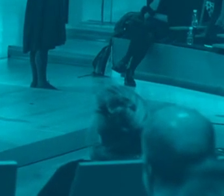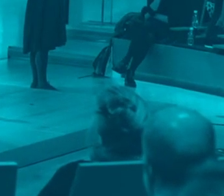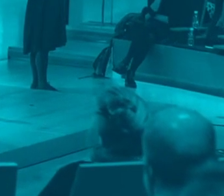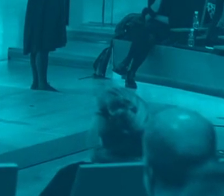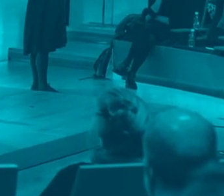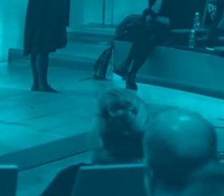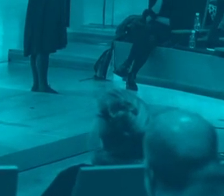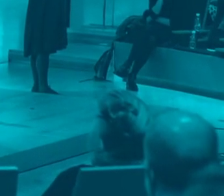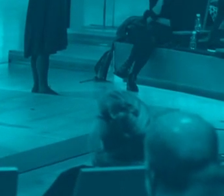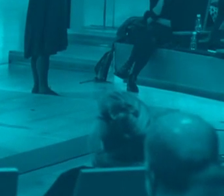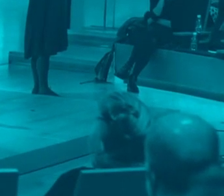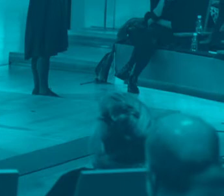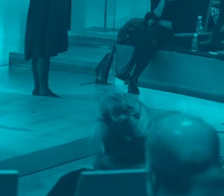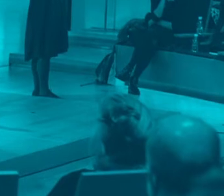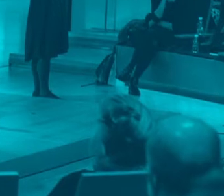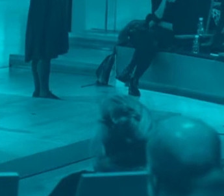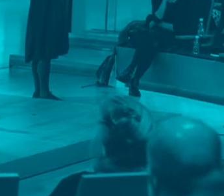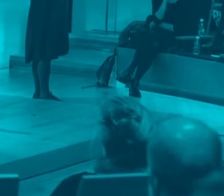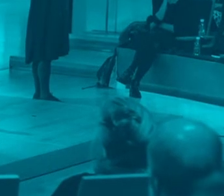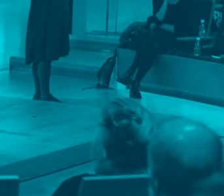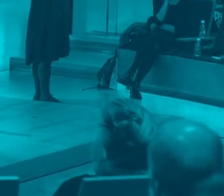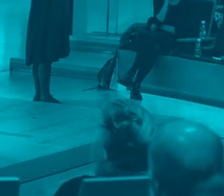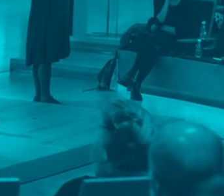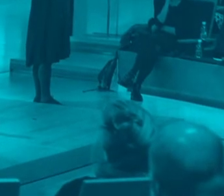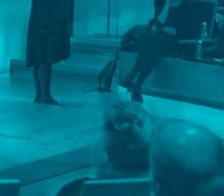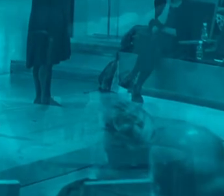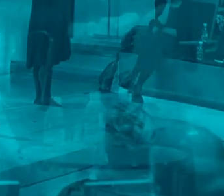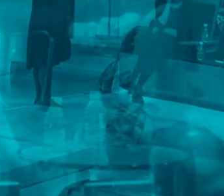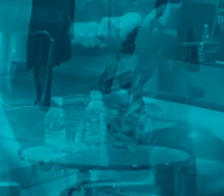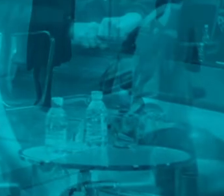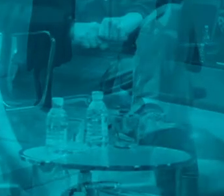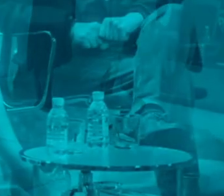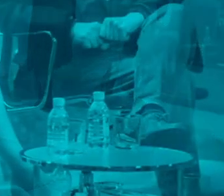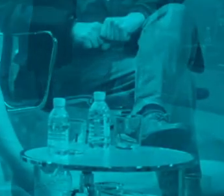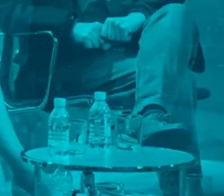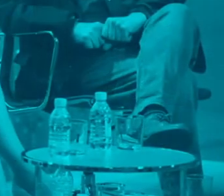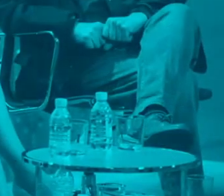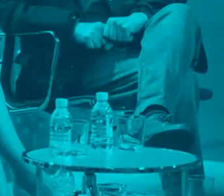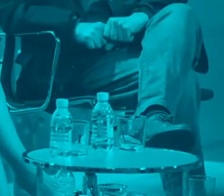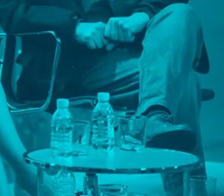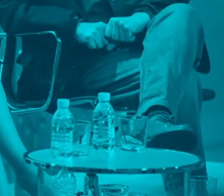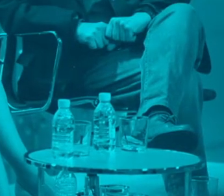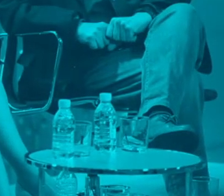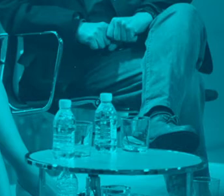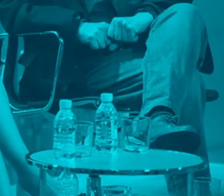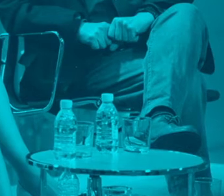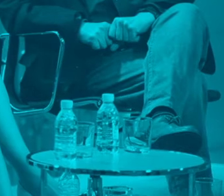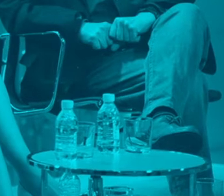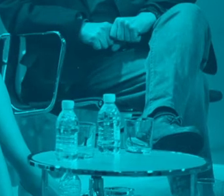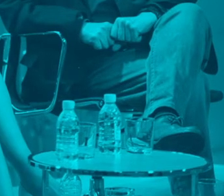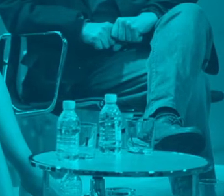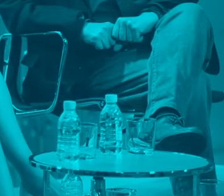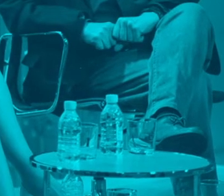Prohibido prohibir, tengo algo que decir, pero no sé qué, vivamos sin tiempos muertos, gocemos sin trabas. No es una